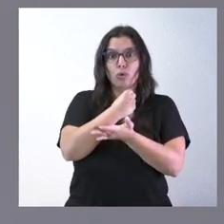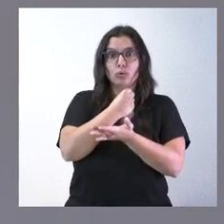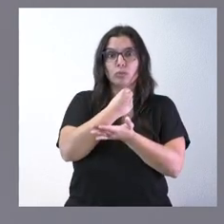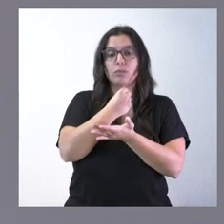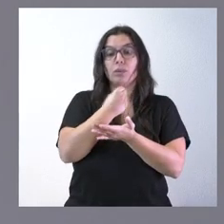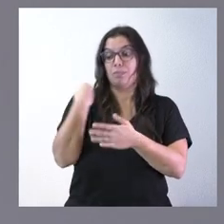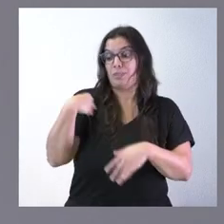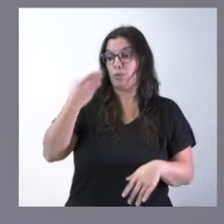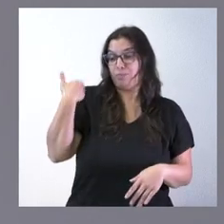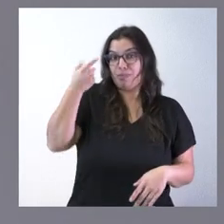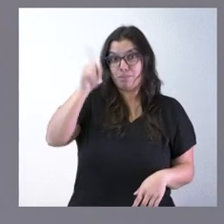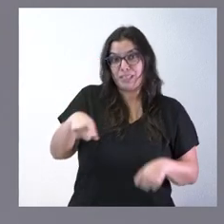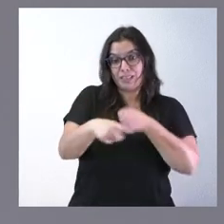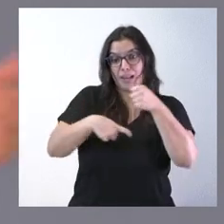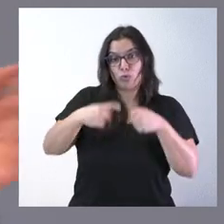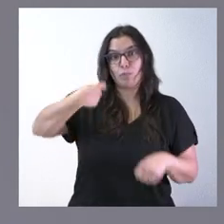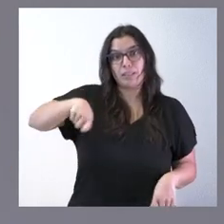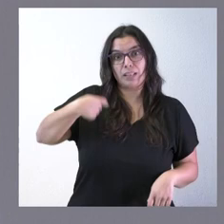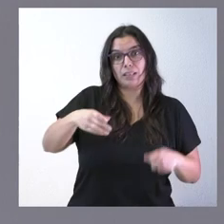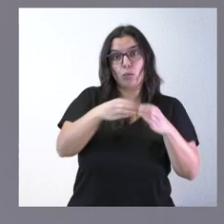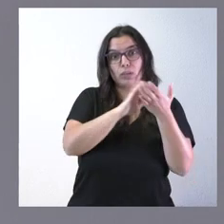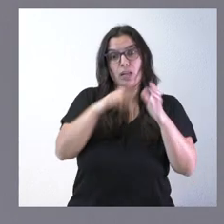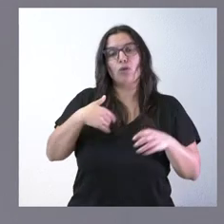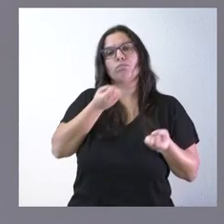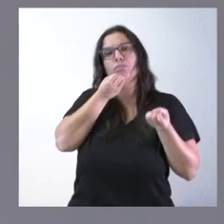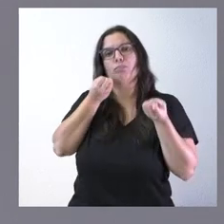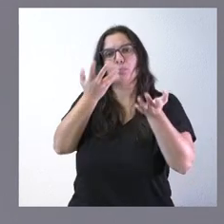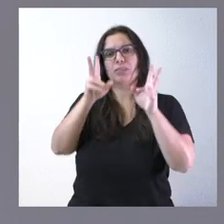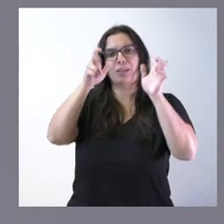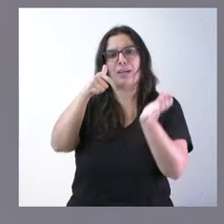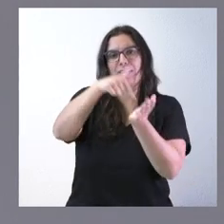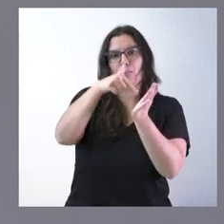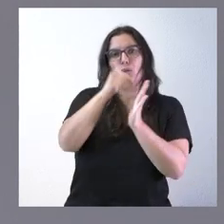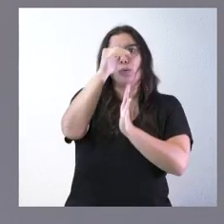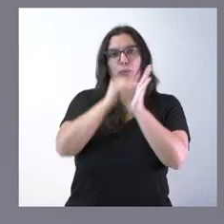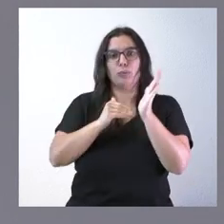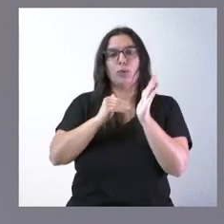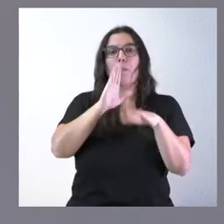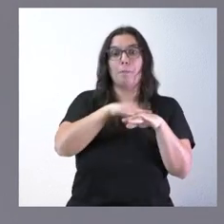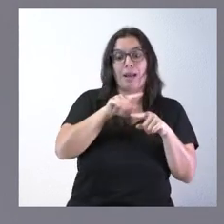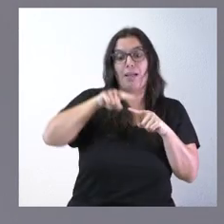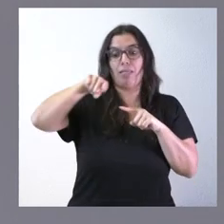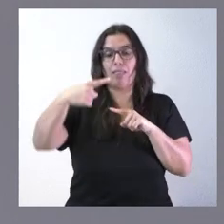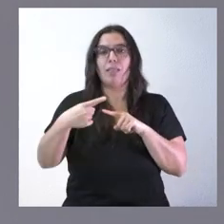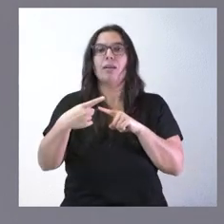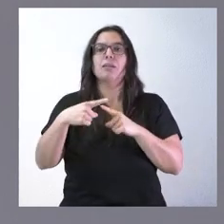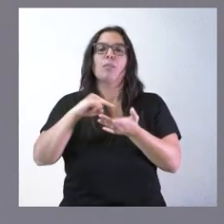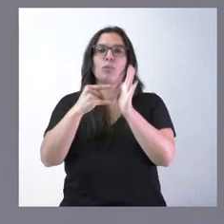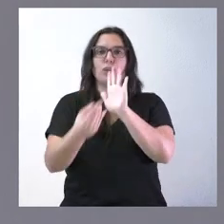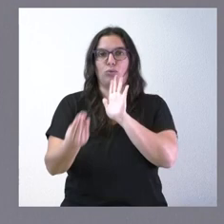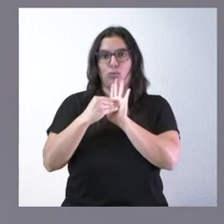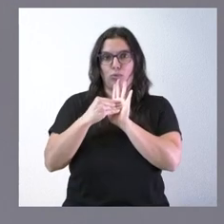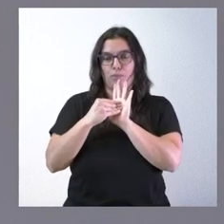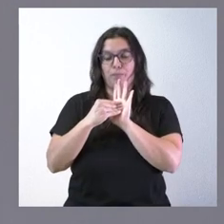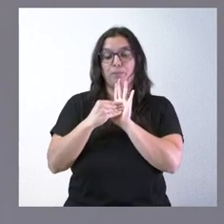agosto cuando el presidente de la Junta de Castilla y León informó de las bajadas tributarias que iban en ese proyecto de ley fíjense ustedes que